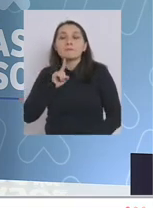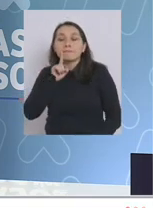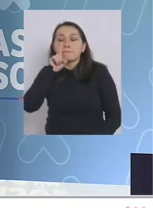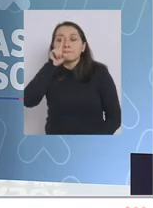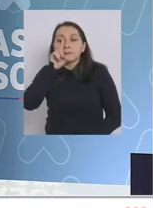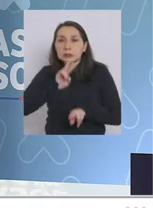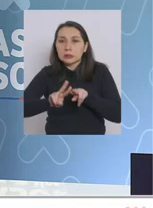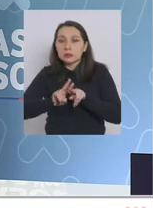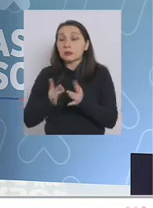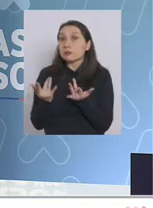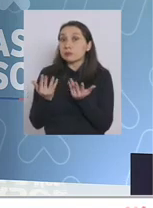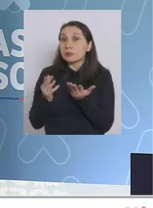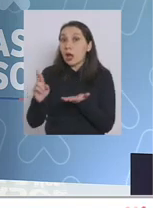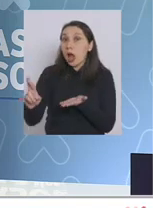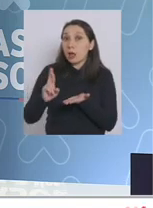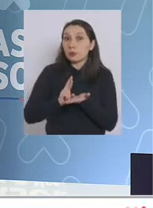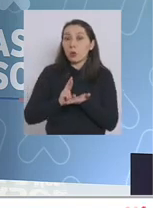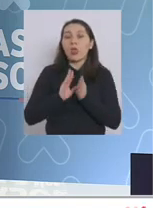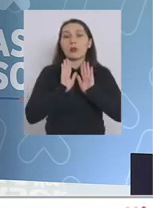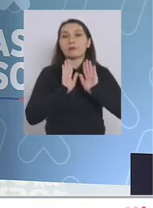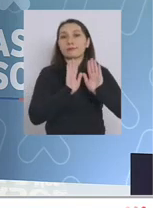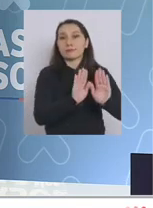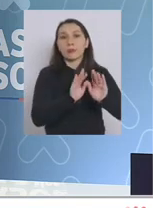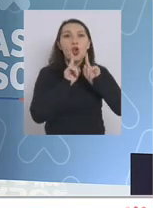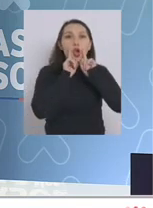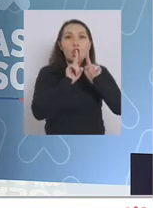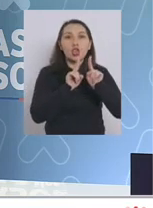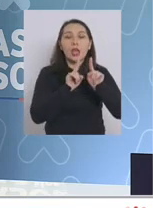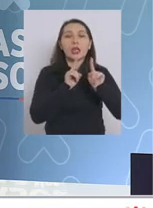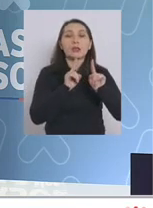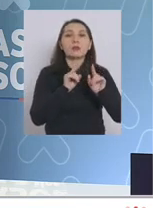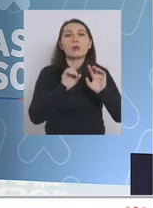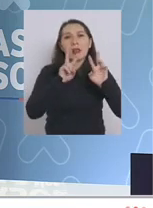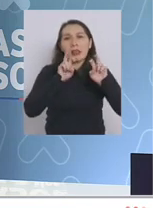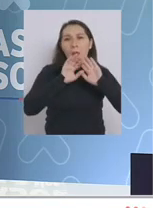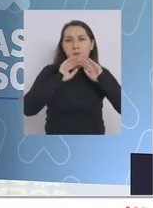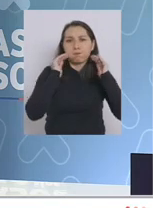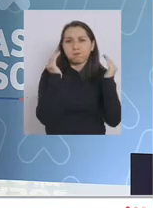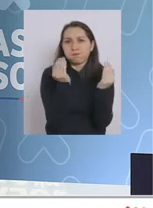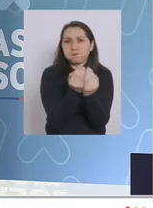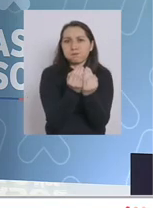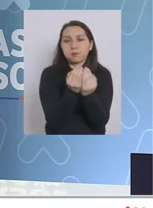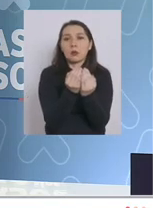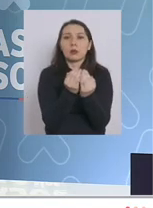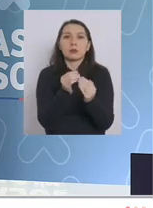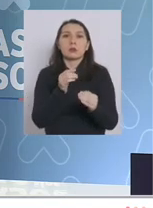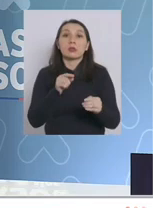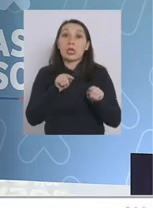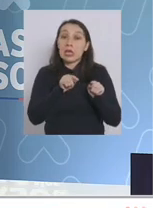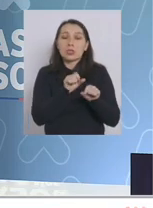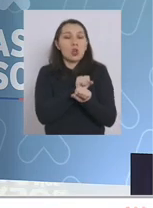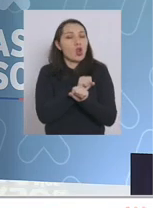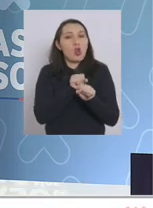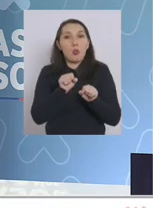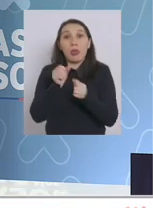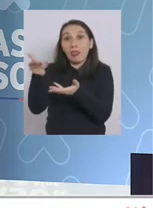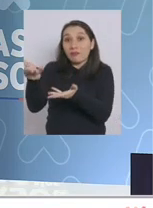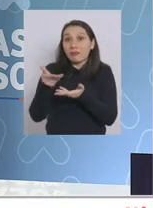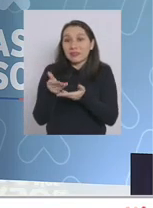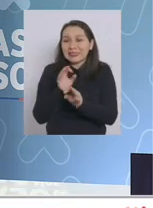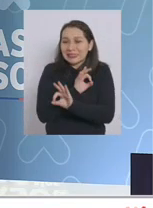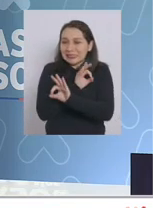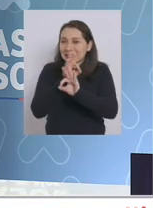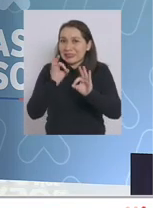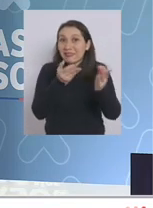y a la espera de su resultado ellos estarán en un hotel en modo burbuja en este caso ellos no pueden recibir